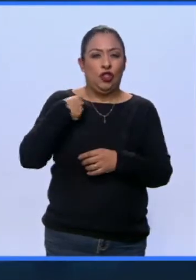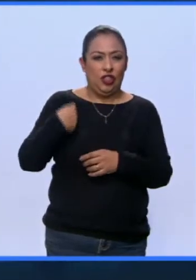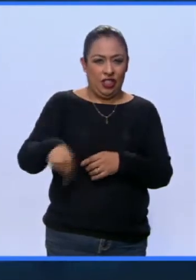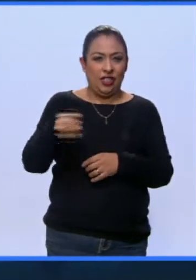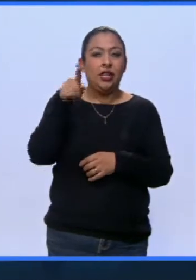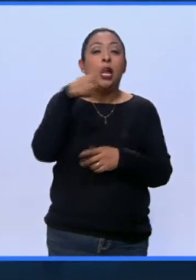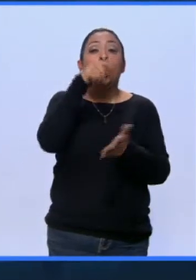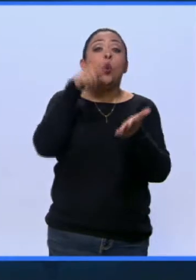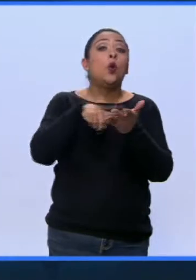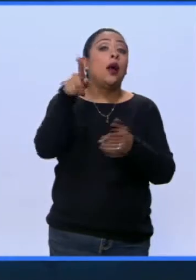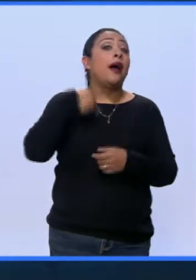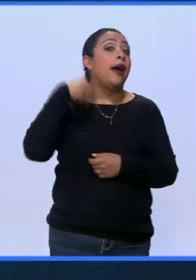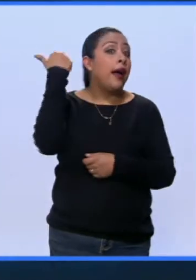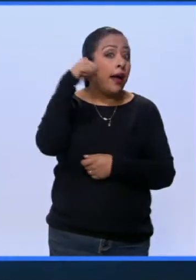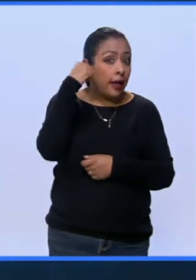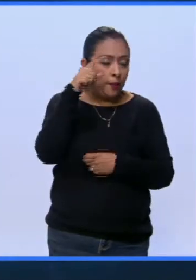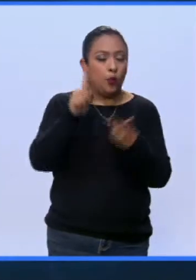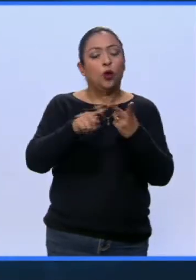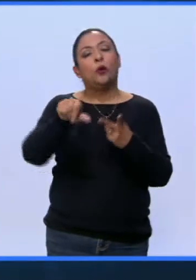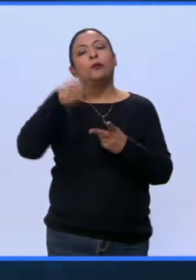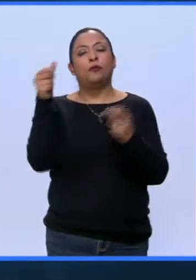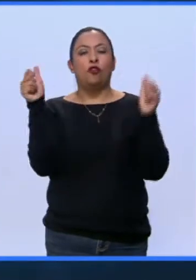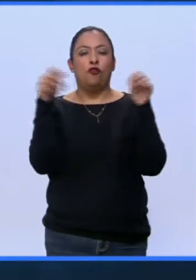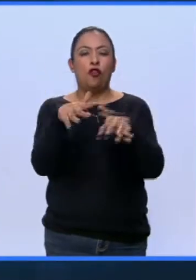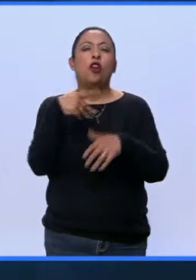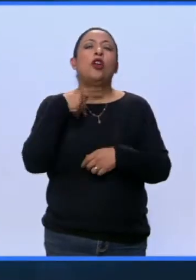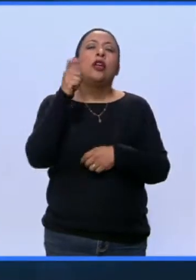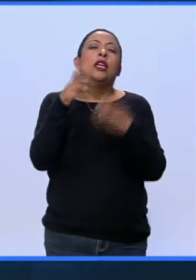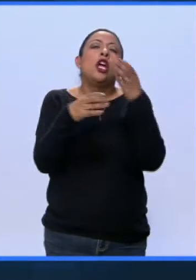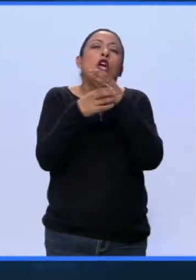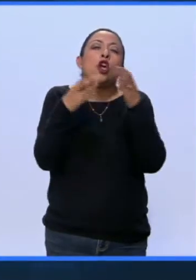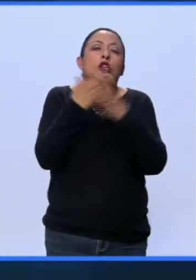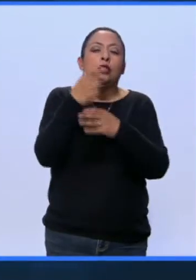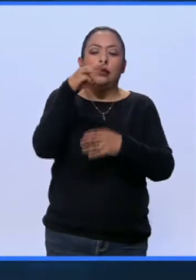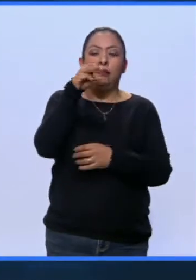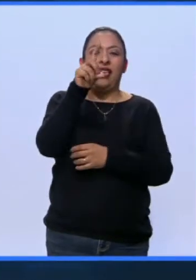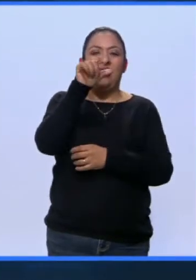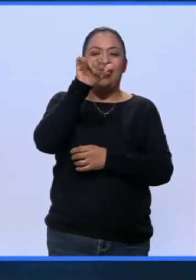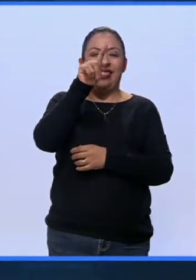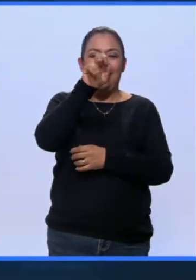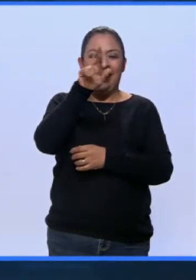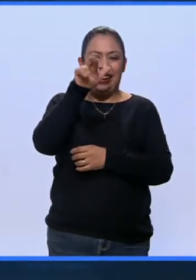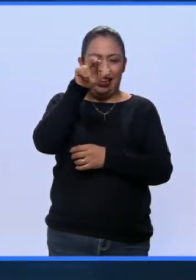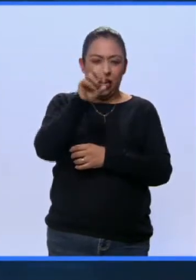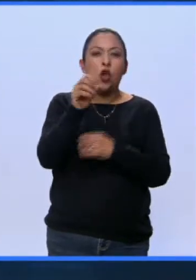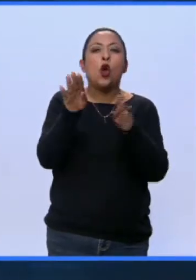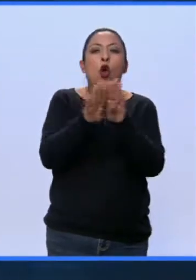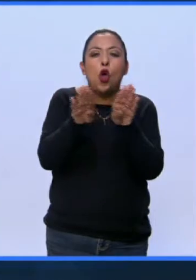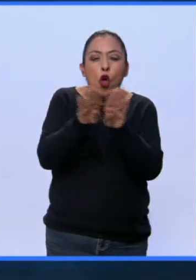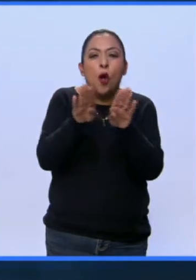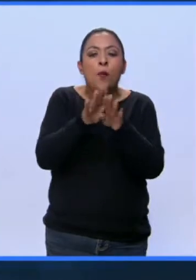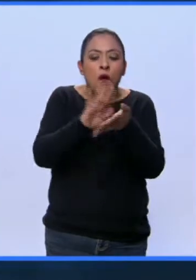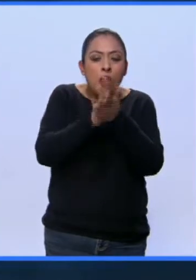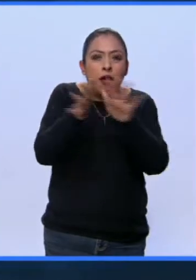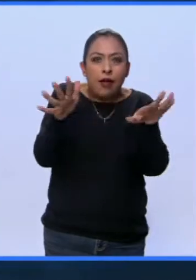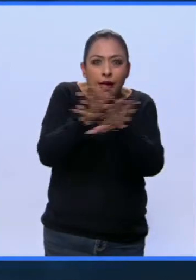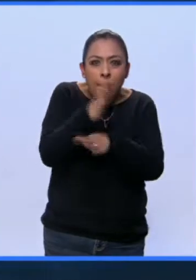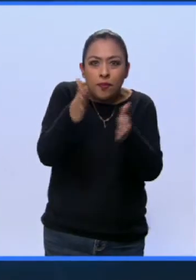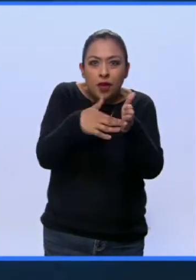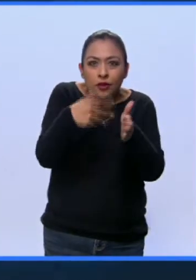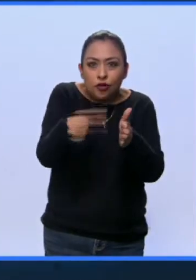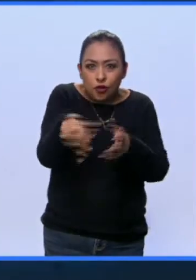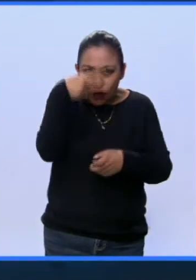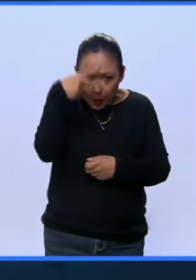en Acapulco. El segundo foro fue un poco de los productos del Mediterráneo, cómo han influido en la cocina mexicana.